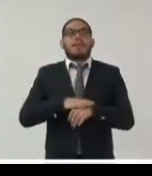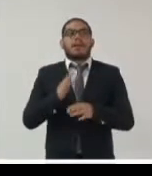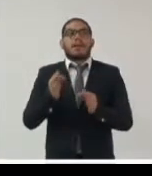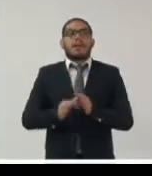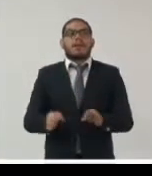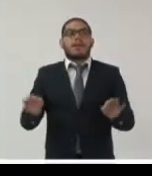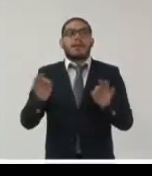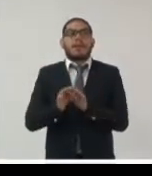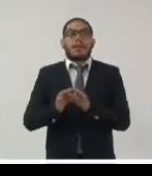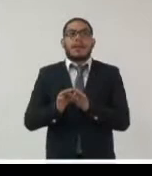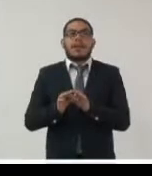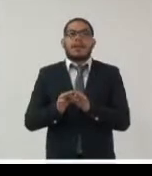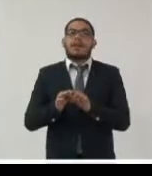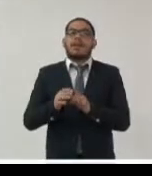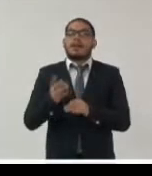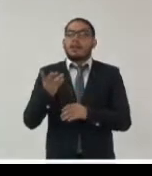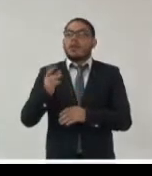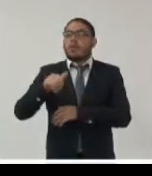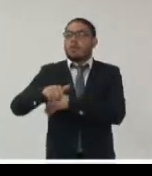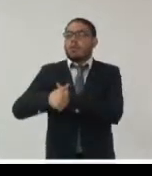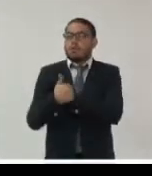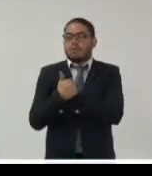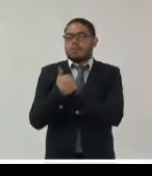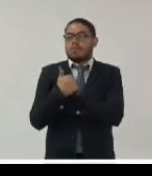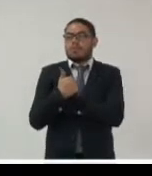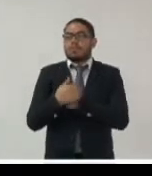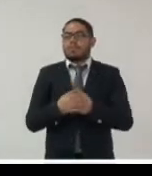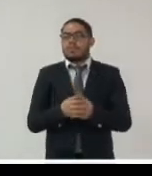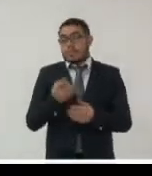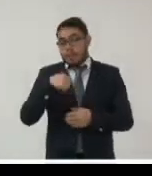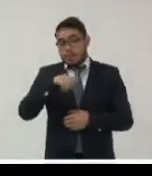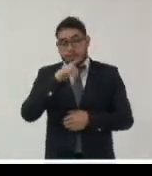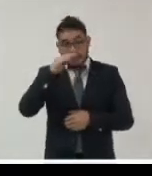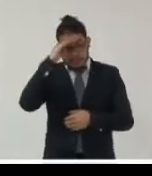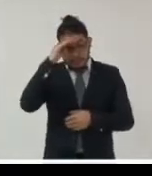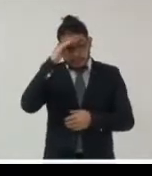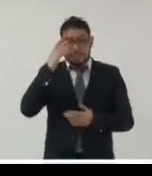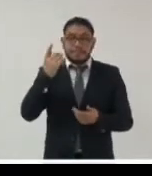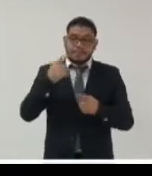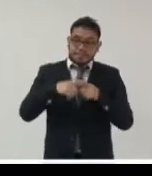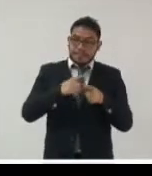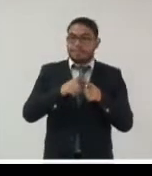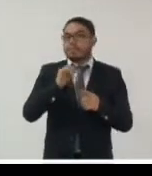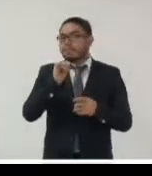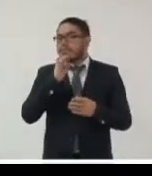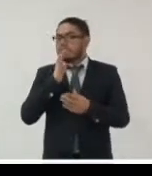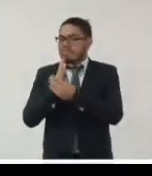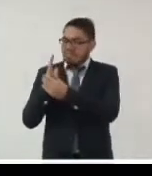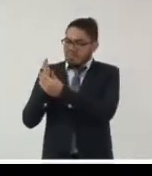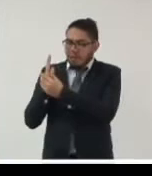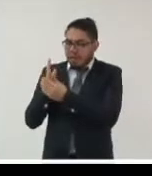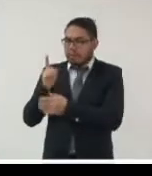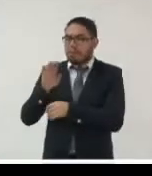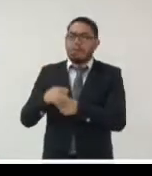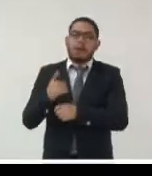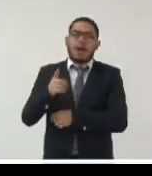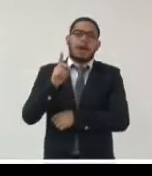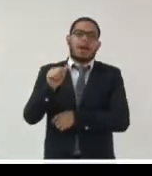archivar lo que se estaba pensando que antes no se necesitaba más archivar porque eran datos